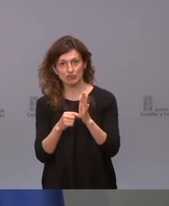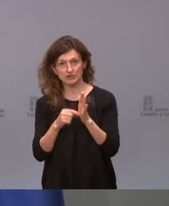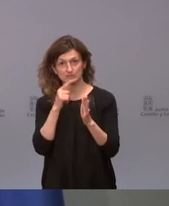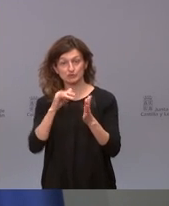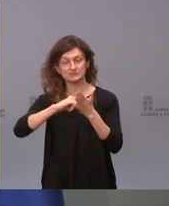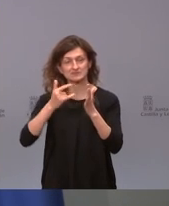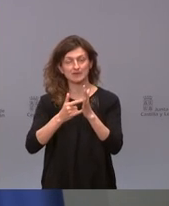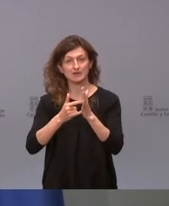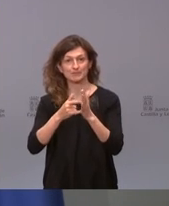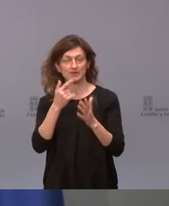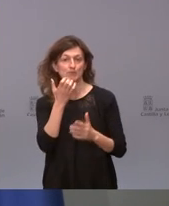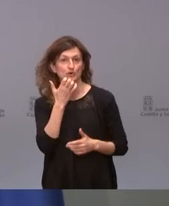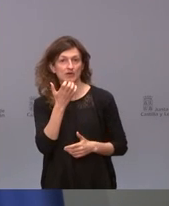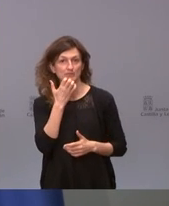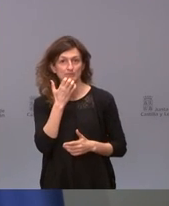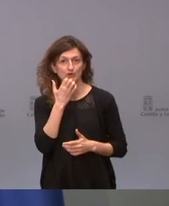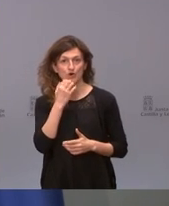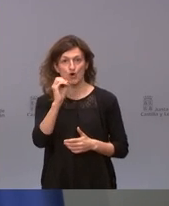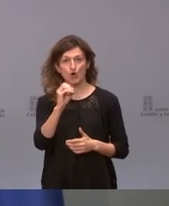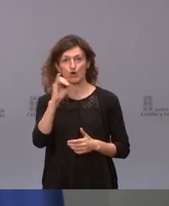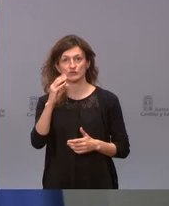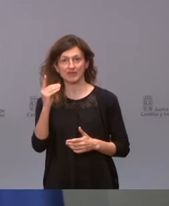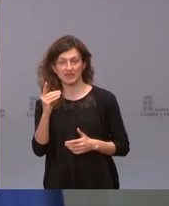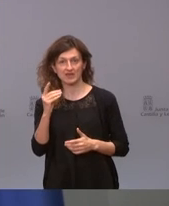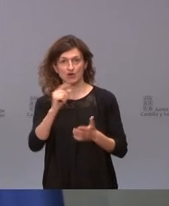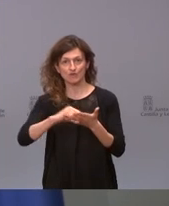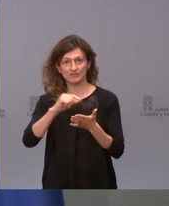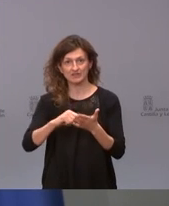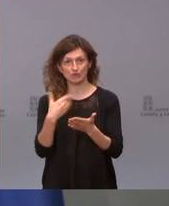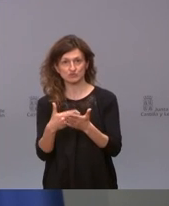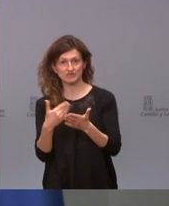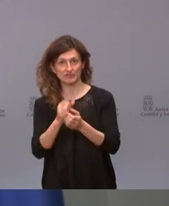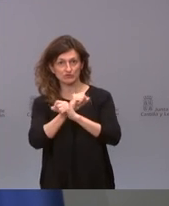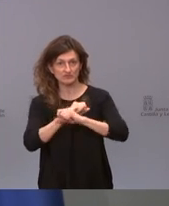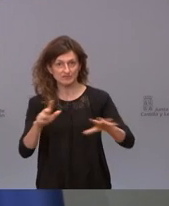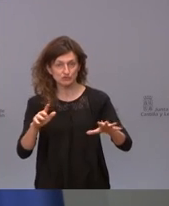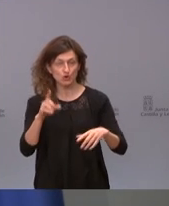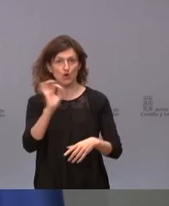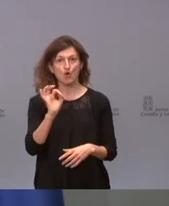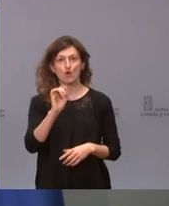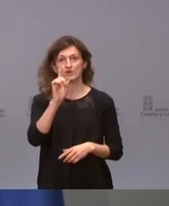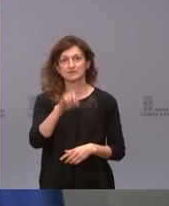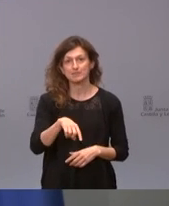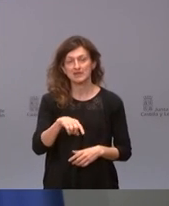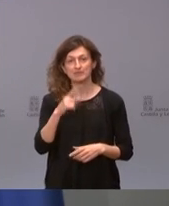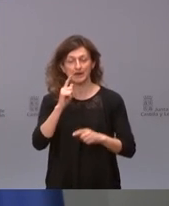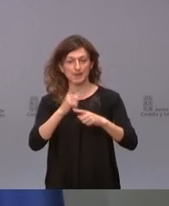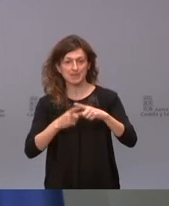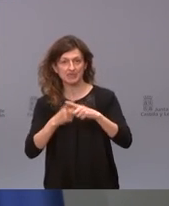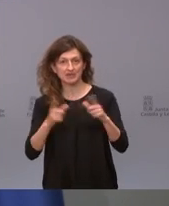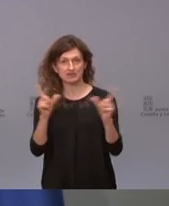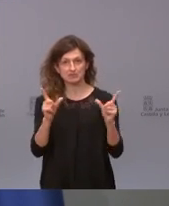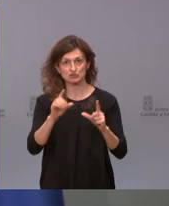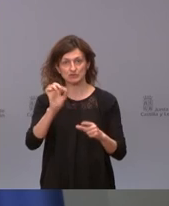auditoría asistentes como son por ejemplo la OJD Oficina de Justificación de Difusión el Estudio General de Medios o Cantar Media para Televisión y